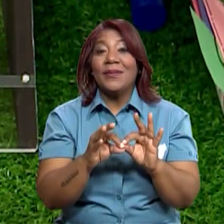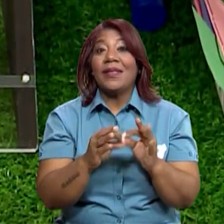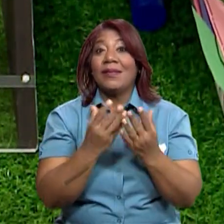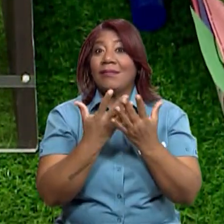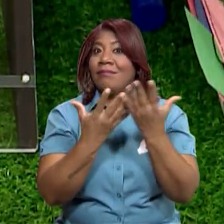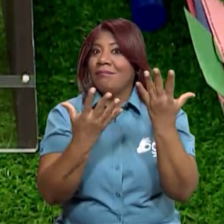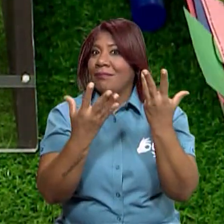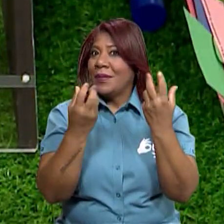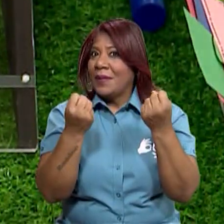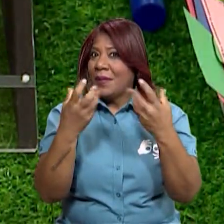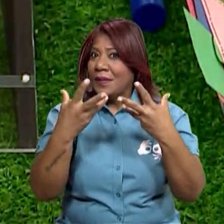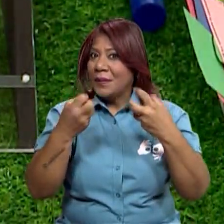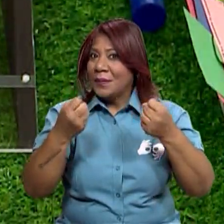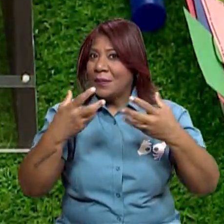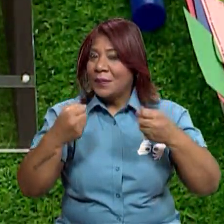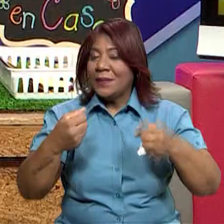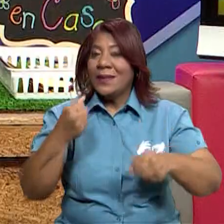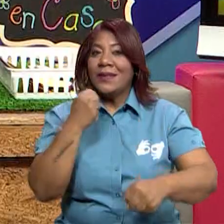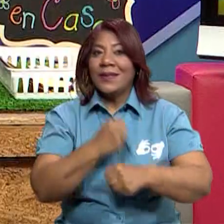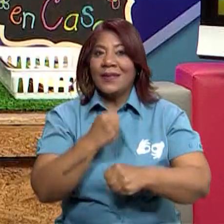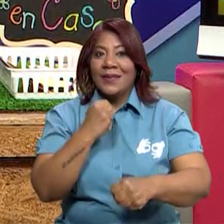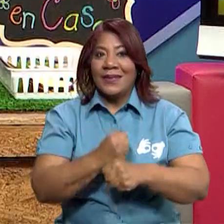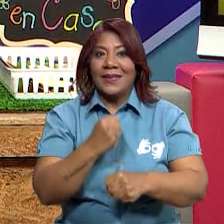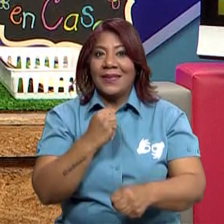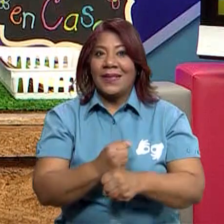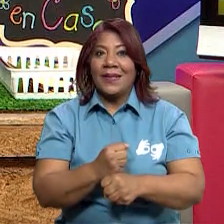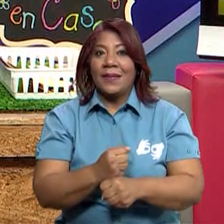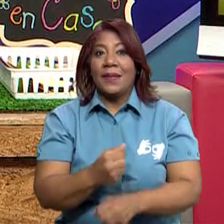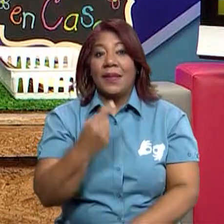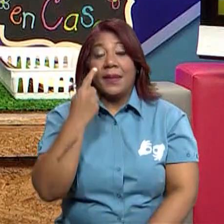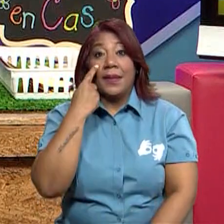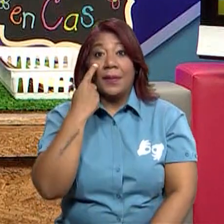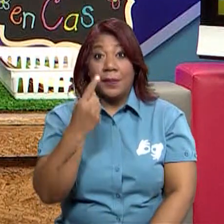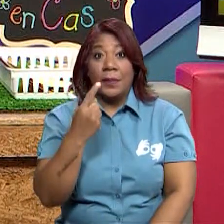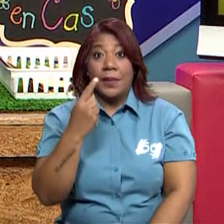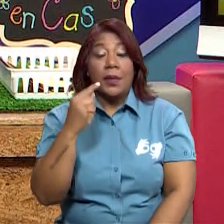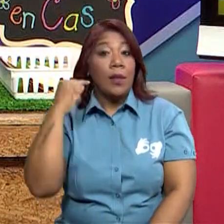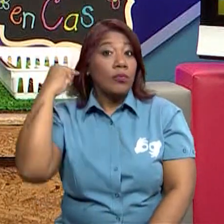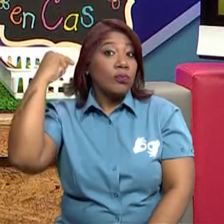manitos. Aquí tengo un palillito de oído.